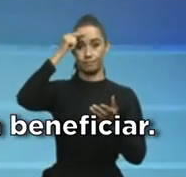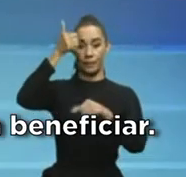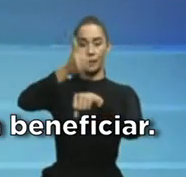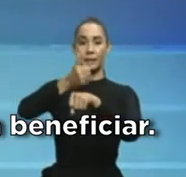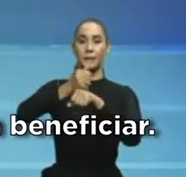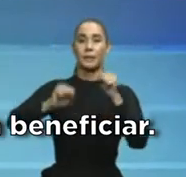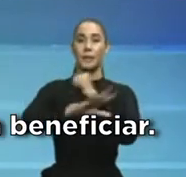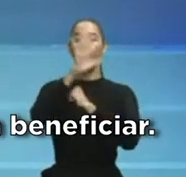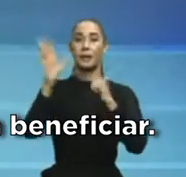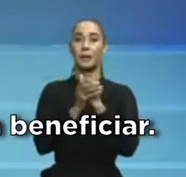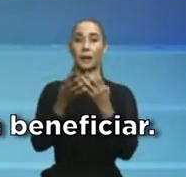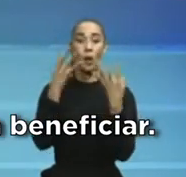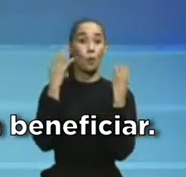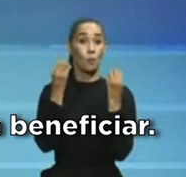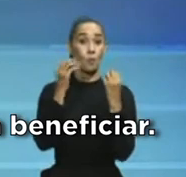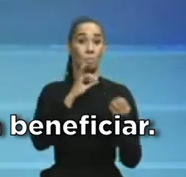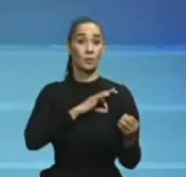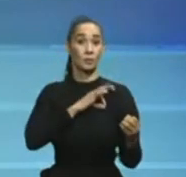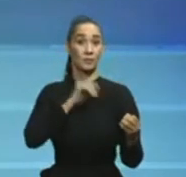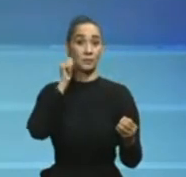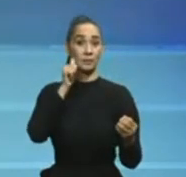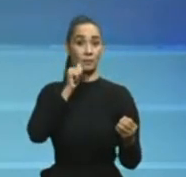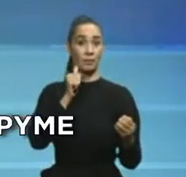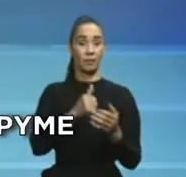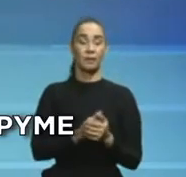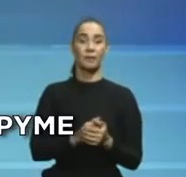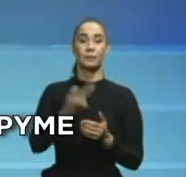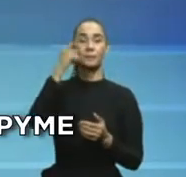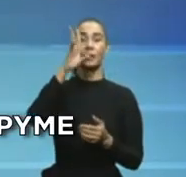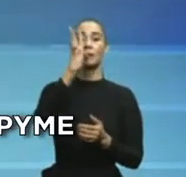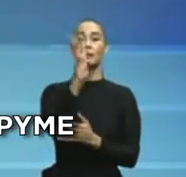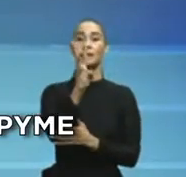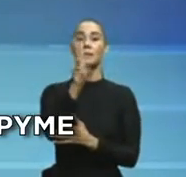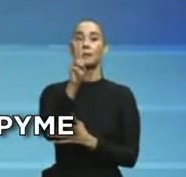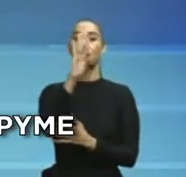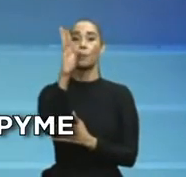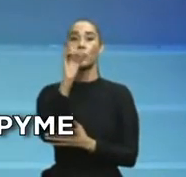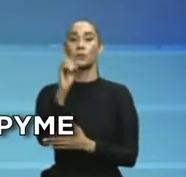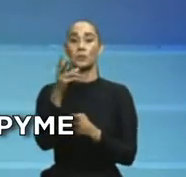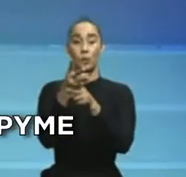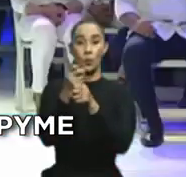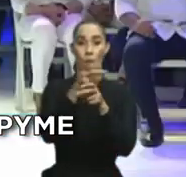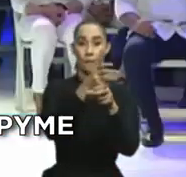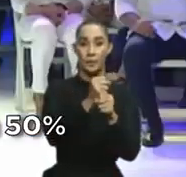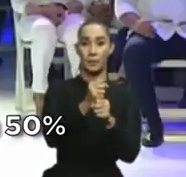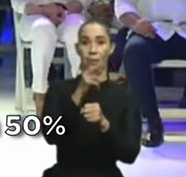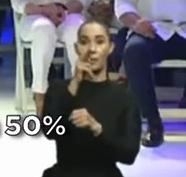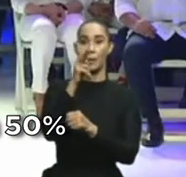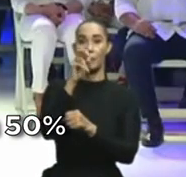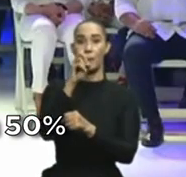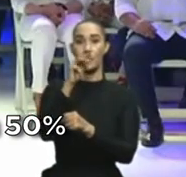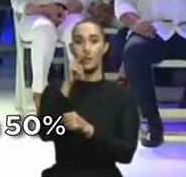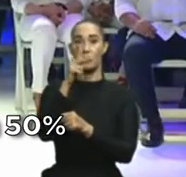establece claramente cómo se les va a beneficiar. Por eso, el 62% de los préstamos de Promipime, que